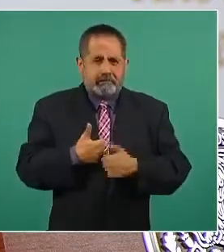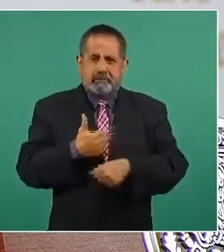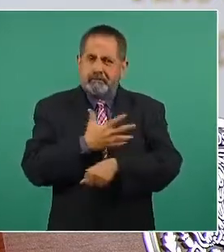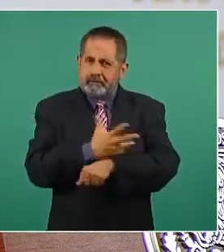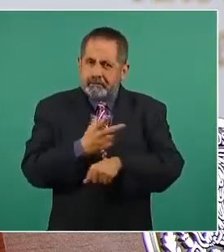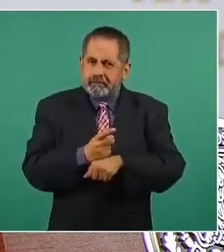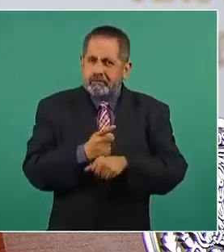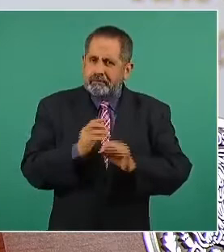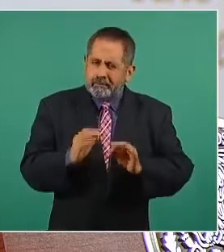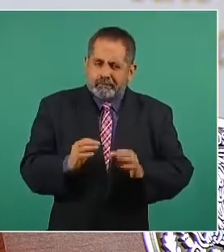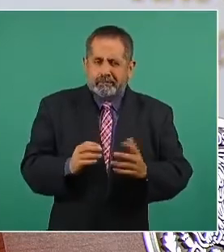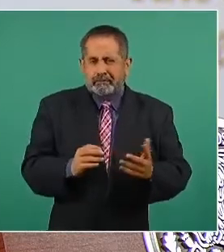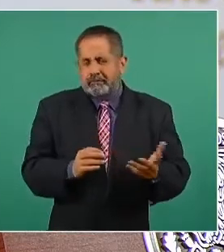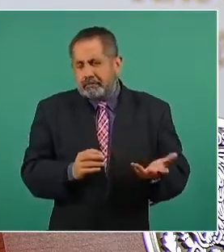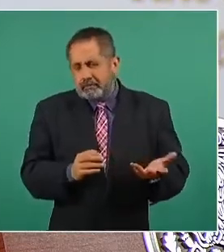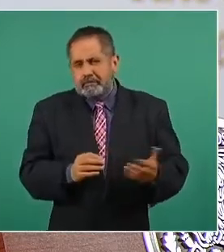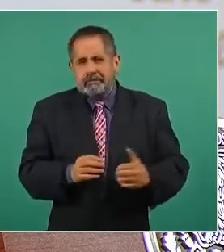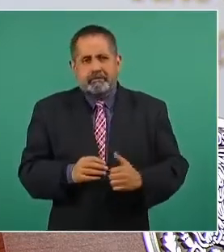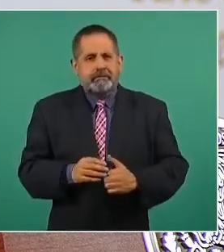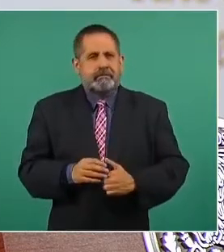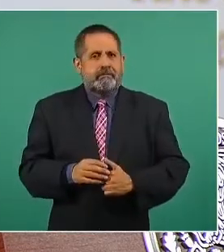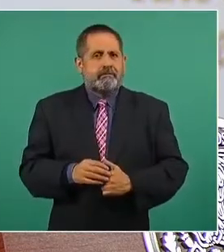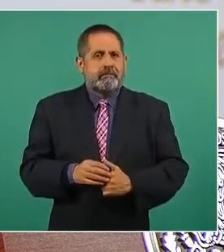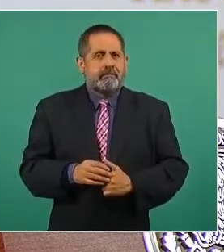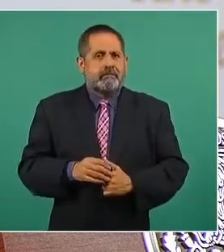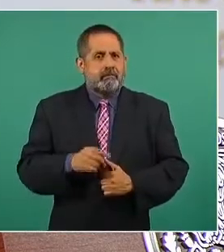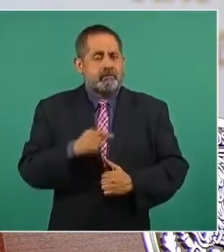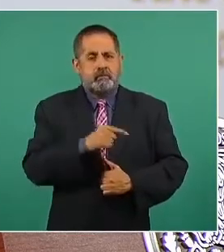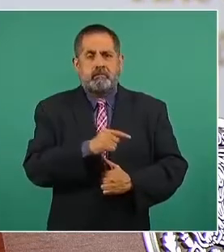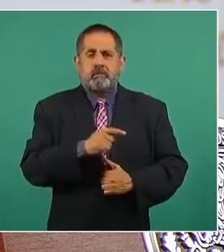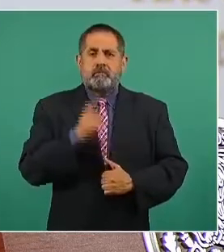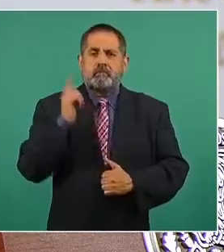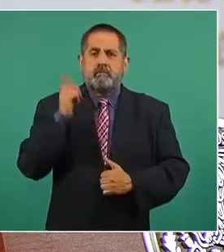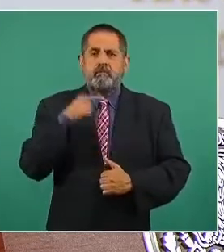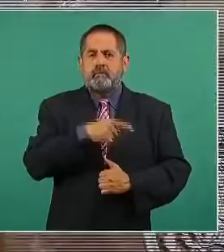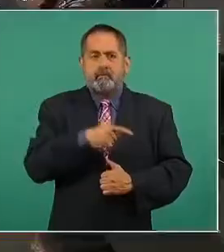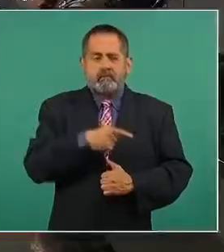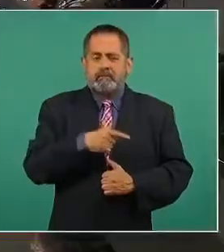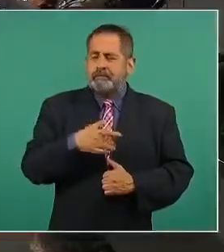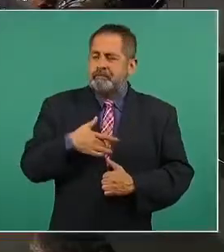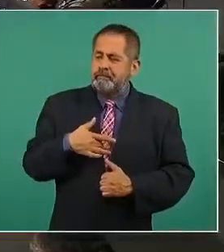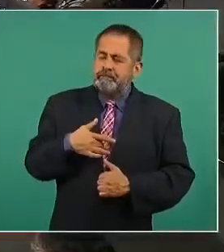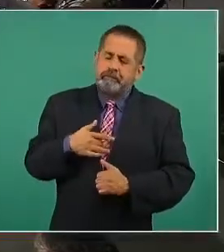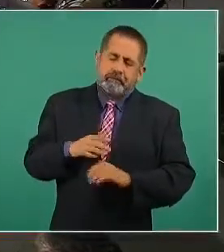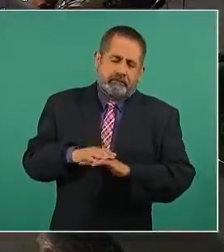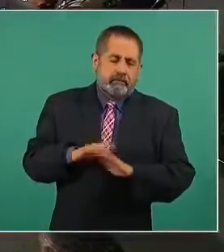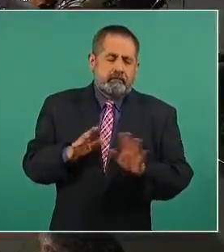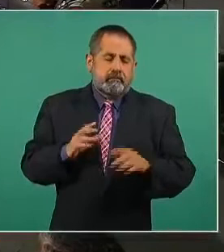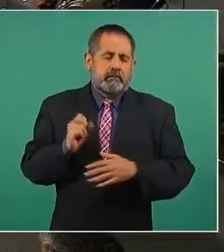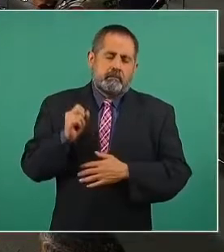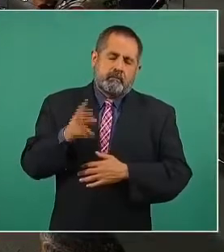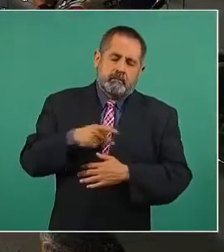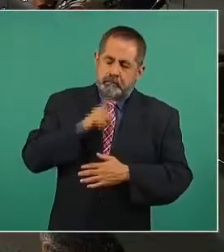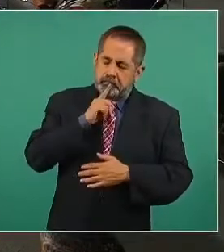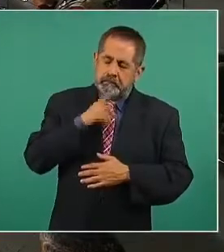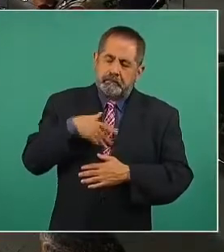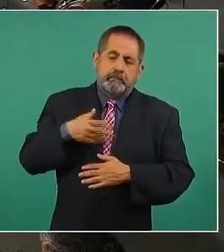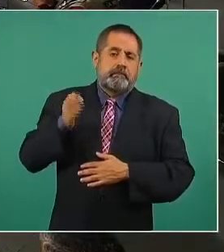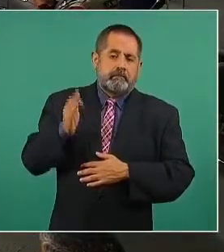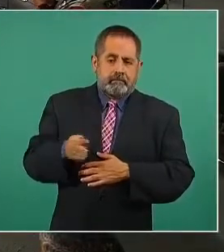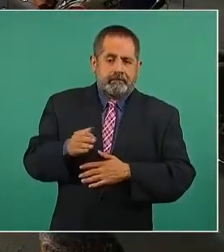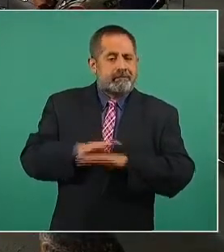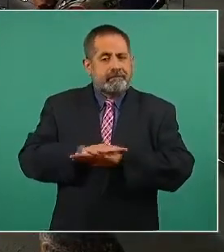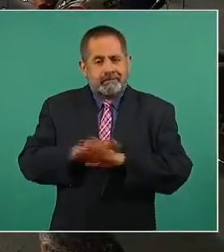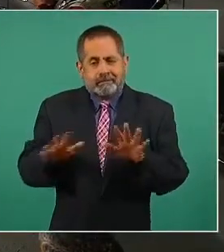y acepten de que